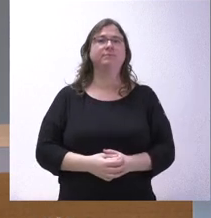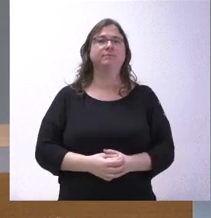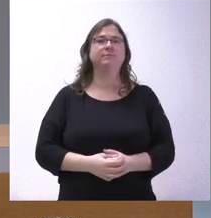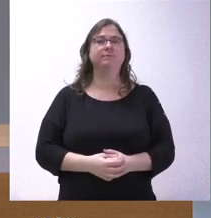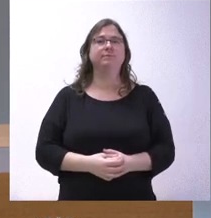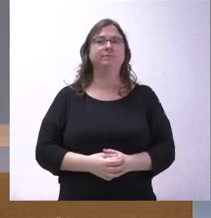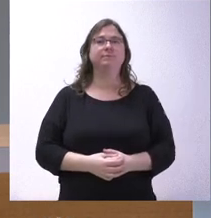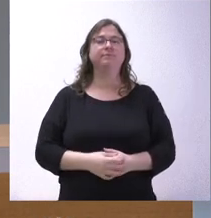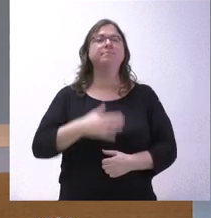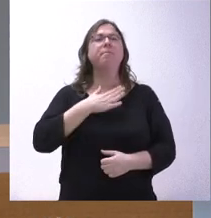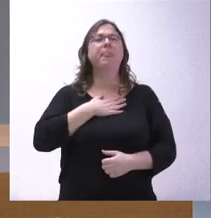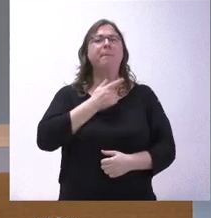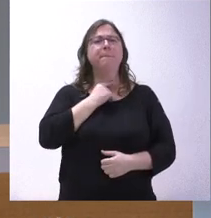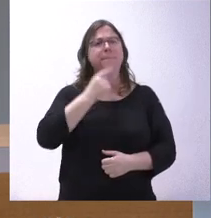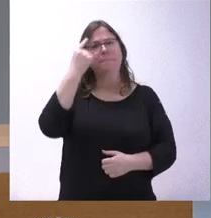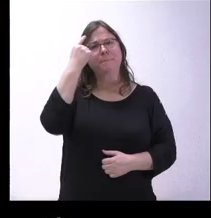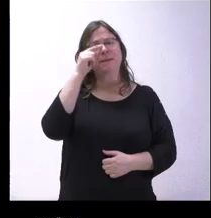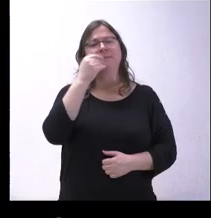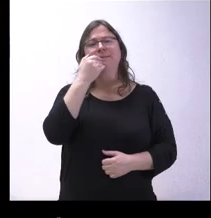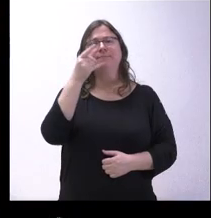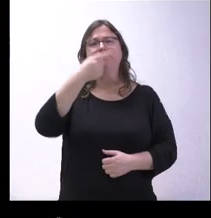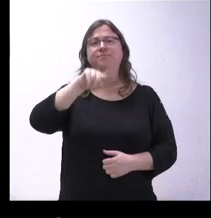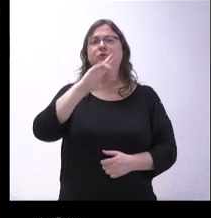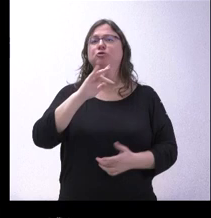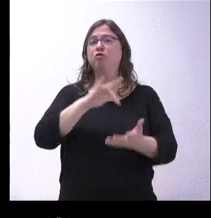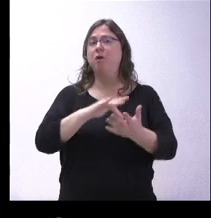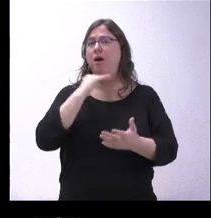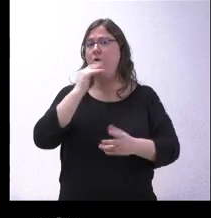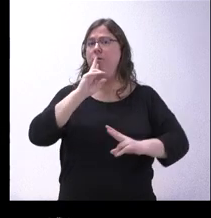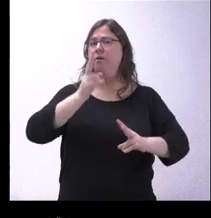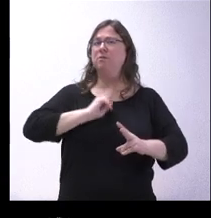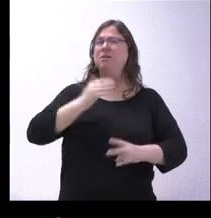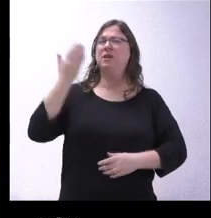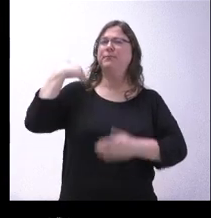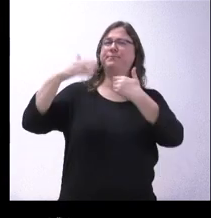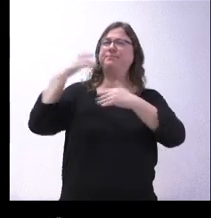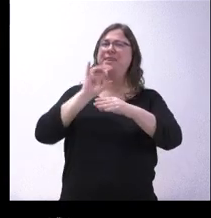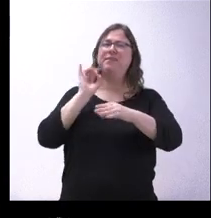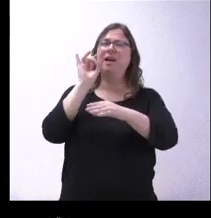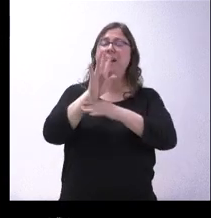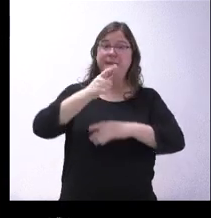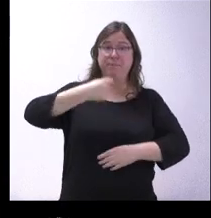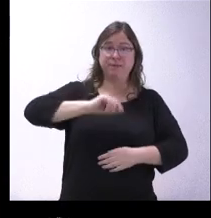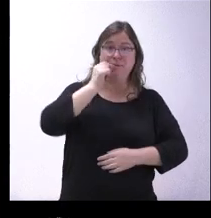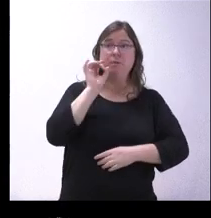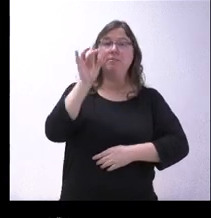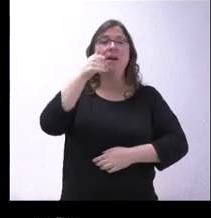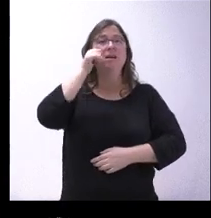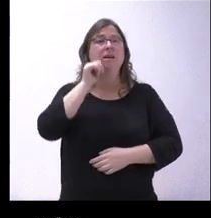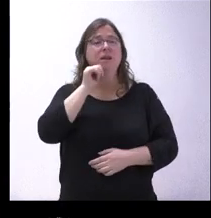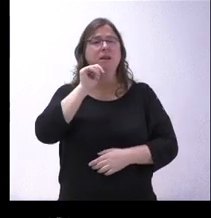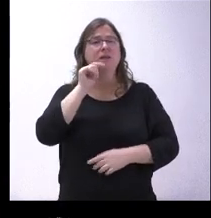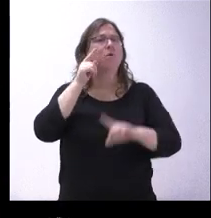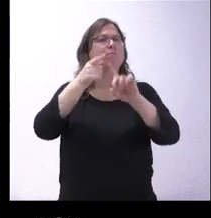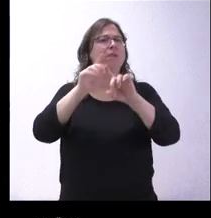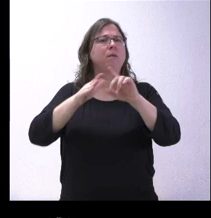Sí, a mí me gustaría saber si han obtenido alguna respuesta en torno a aquella carta que el presidente envió a Pedro Sánchez para pedir